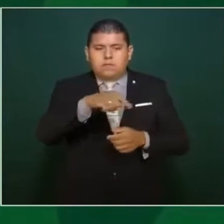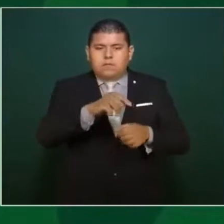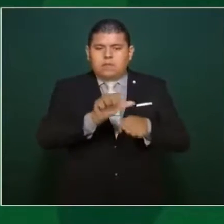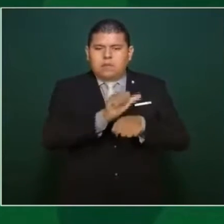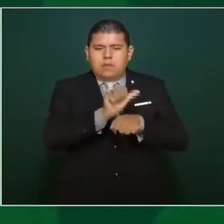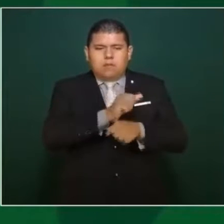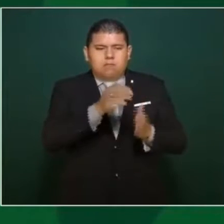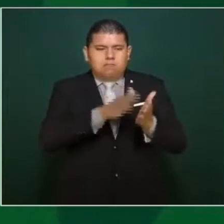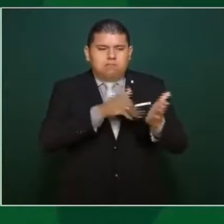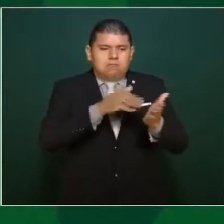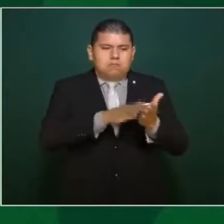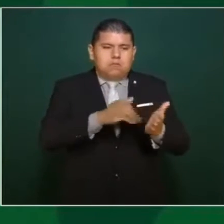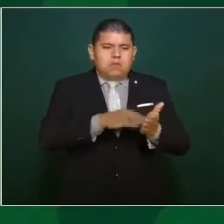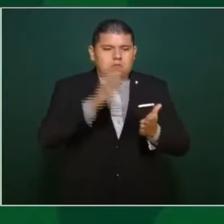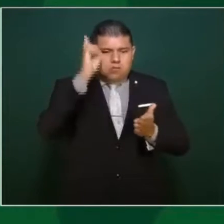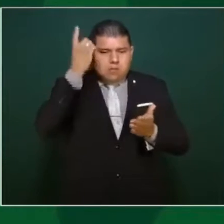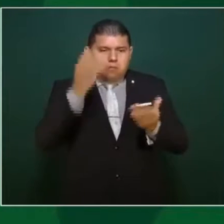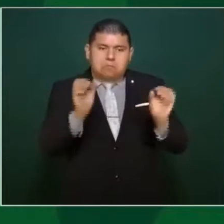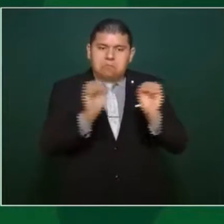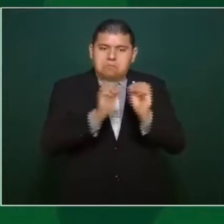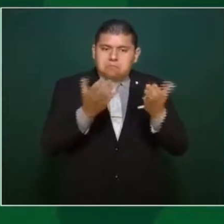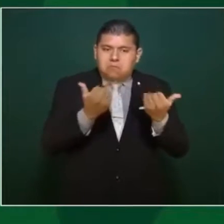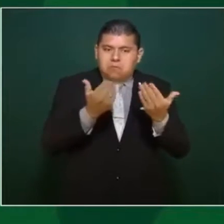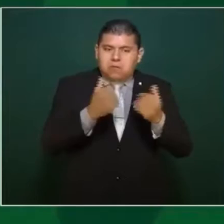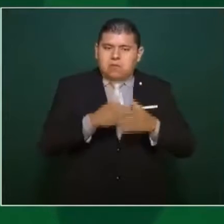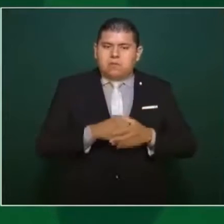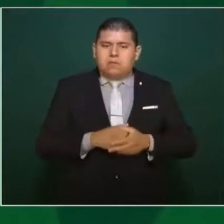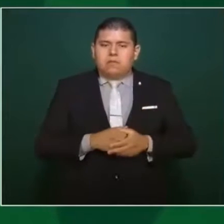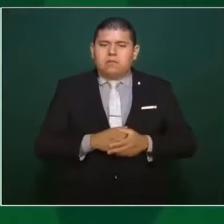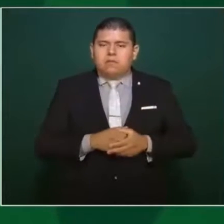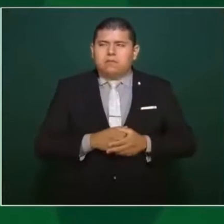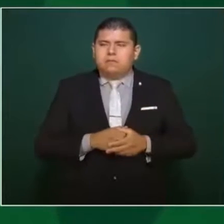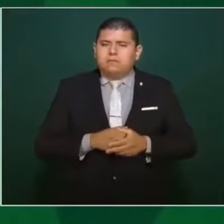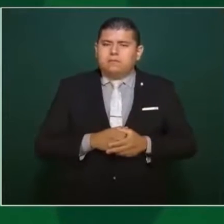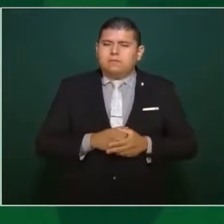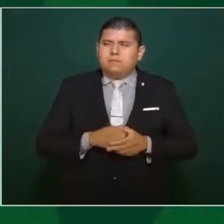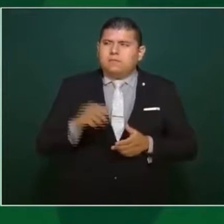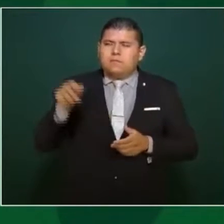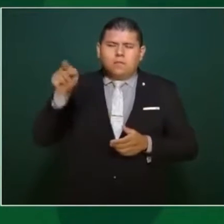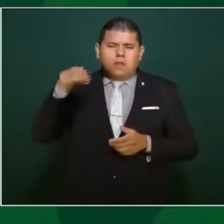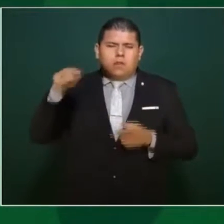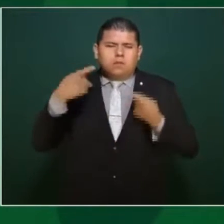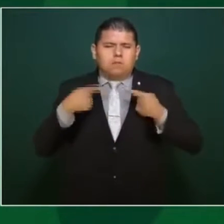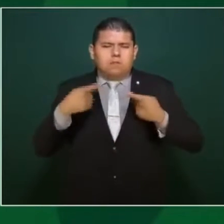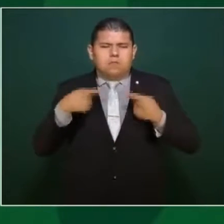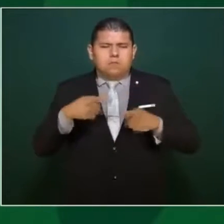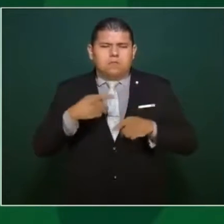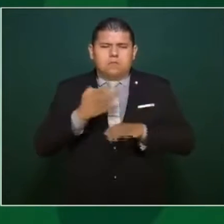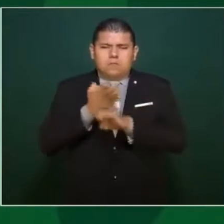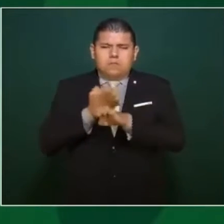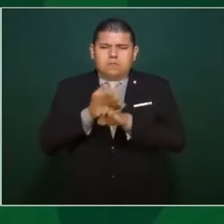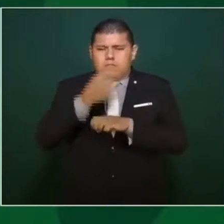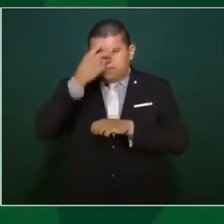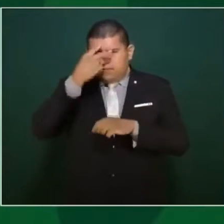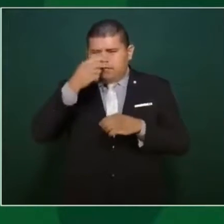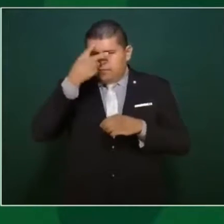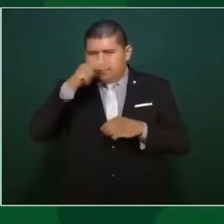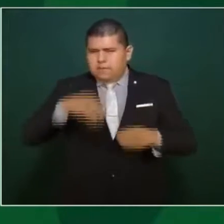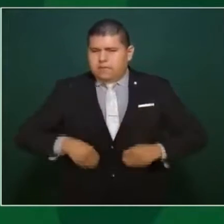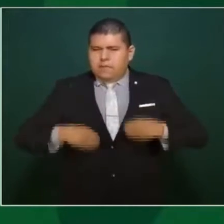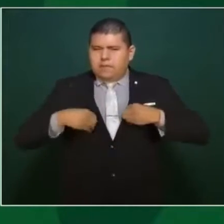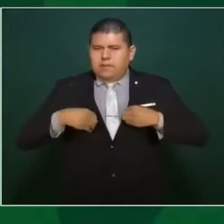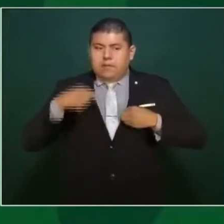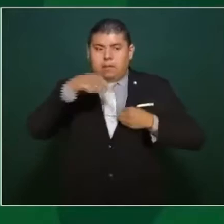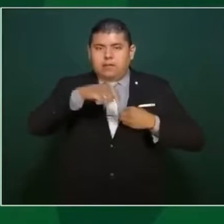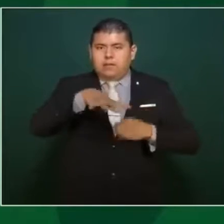han traído nuestros paisanos a sus familiares para ayudarles, porque no todos